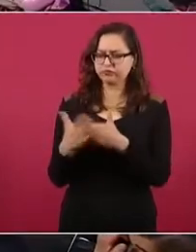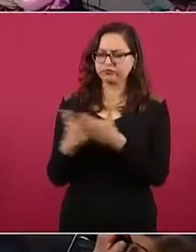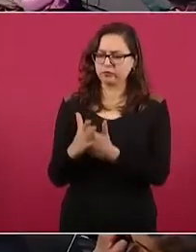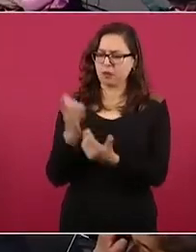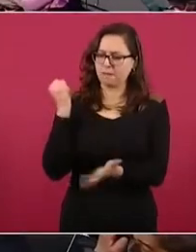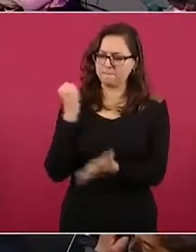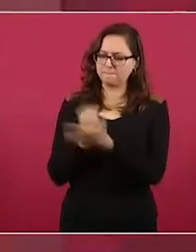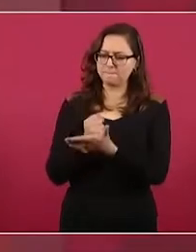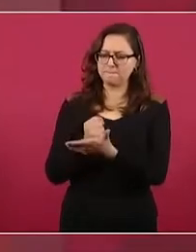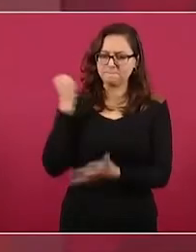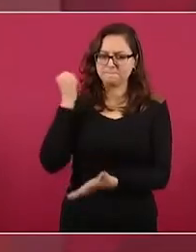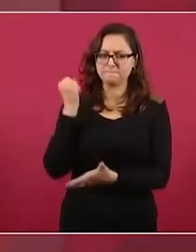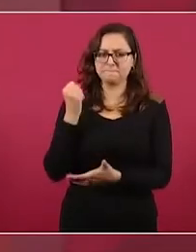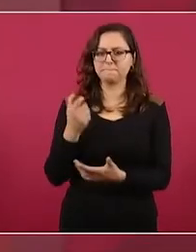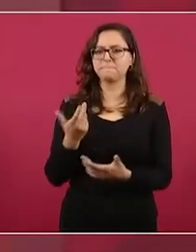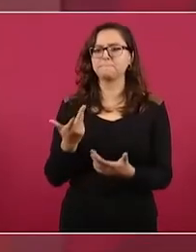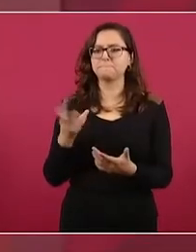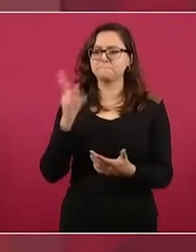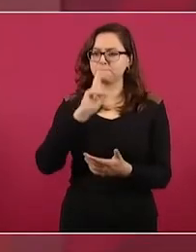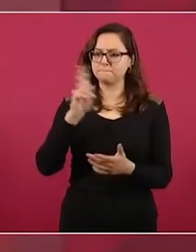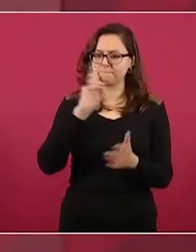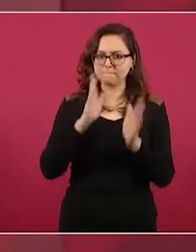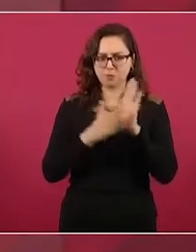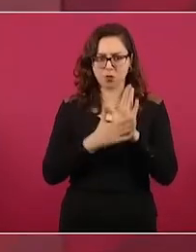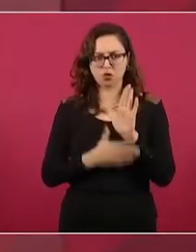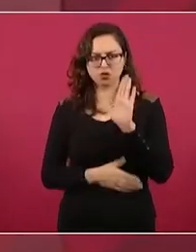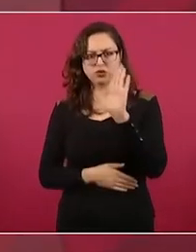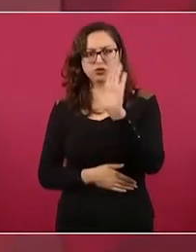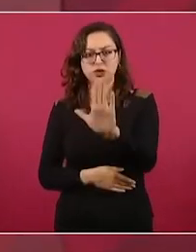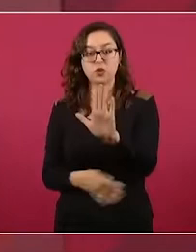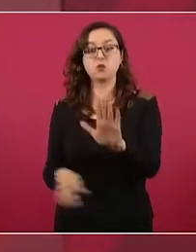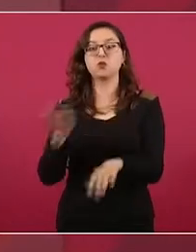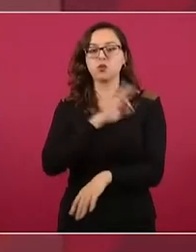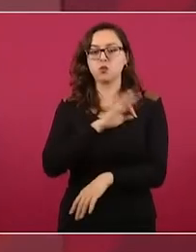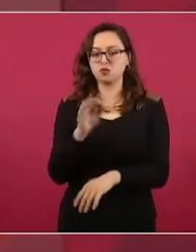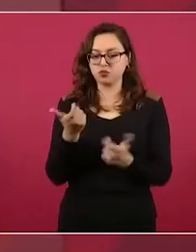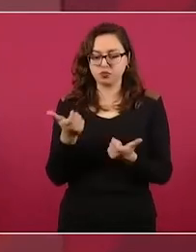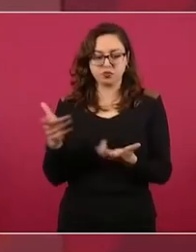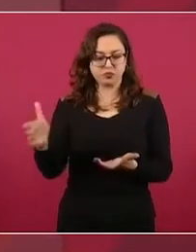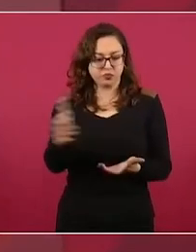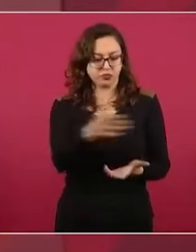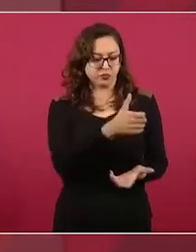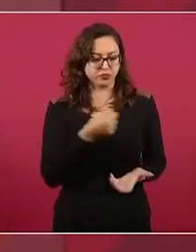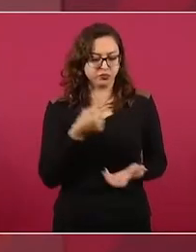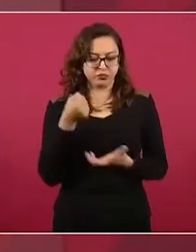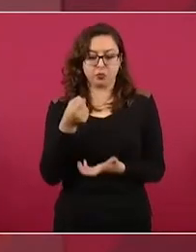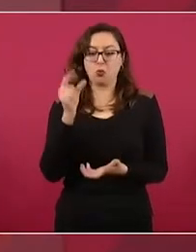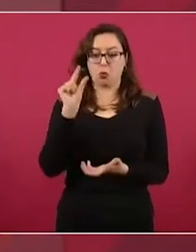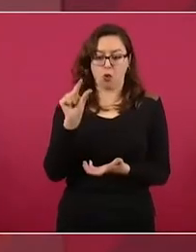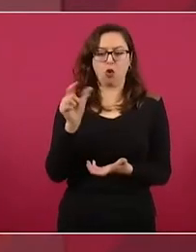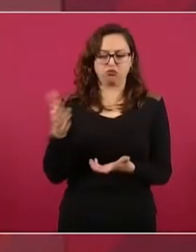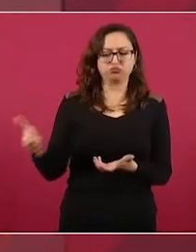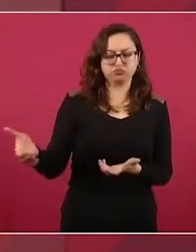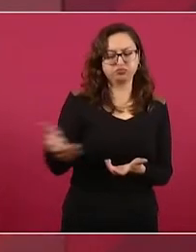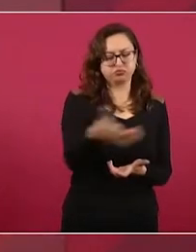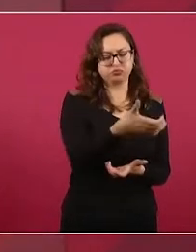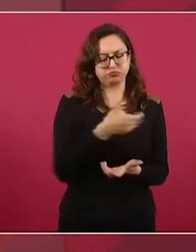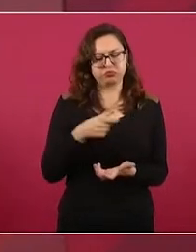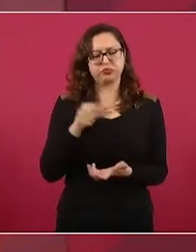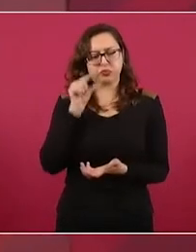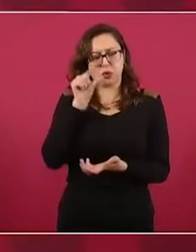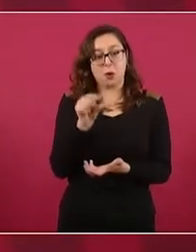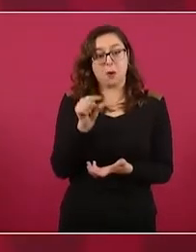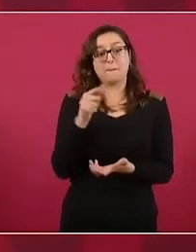de que hay una mejor distribución del ingreso y por eso, aunque se nos cayó el crecimiento económico